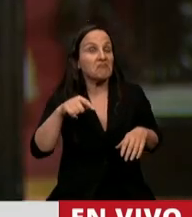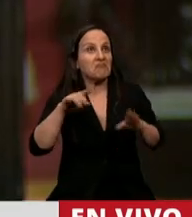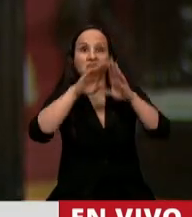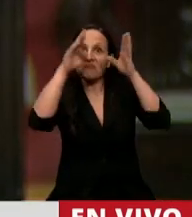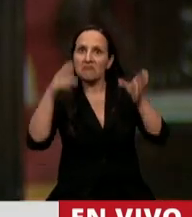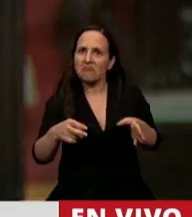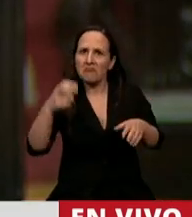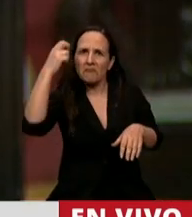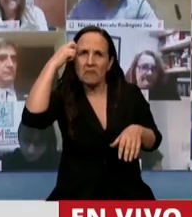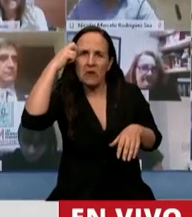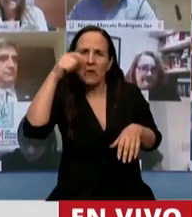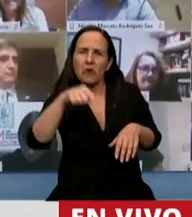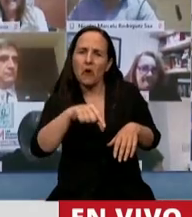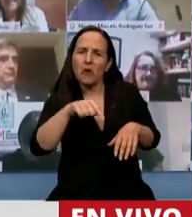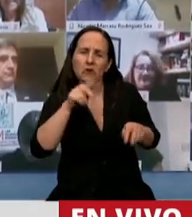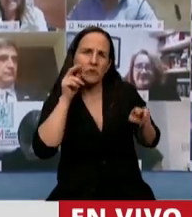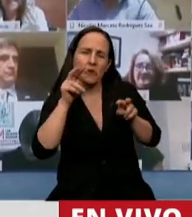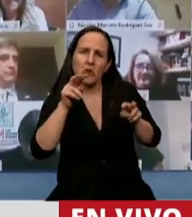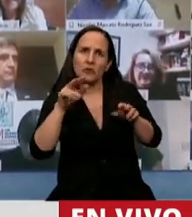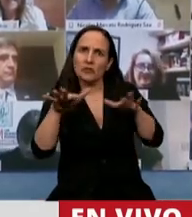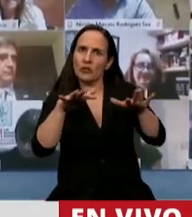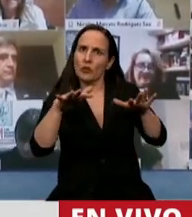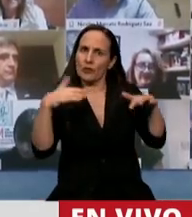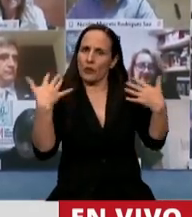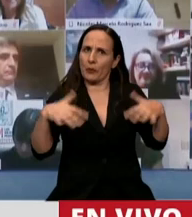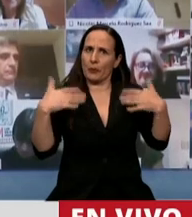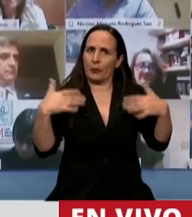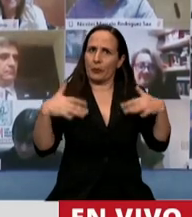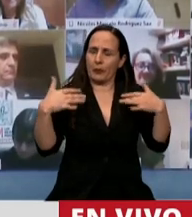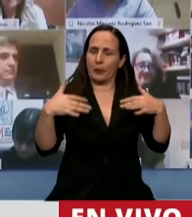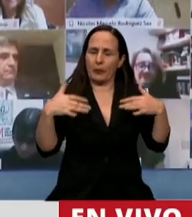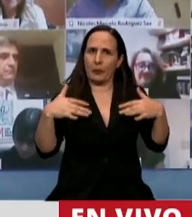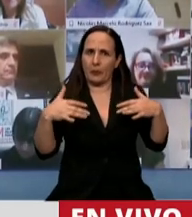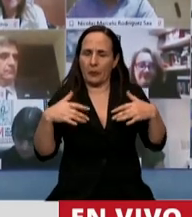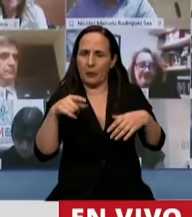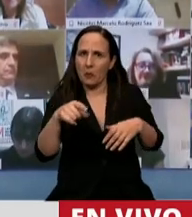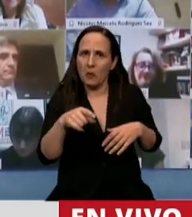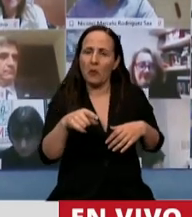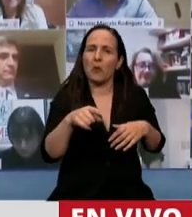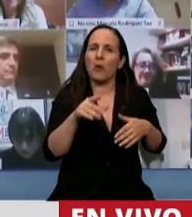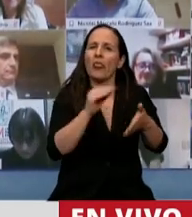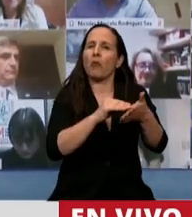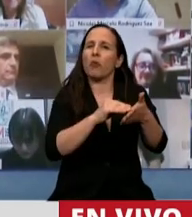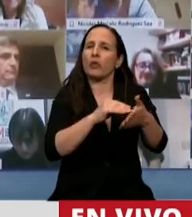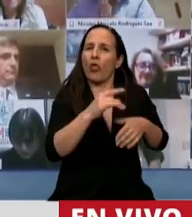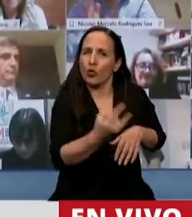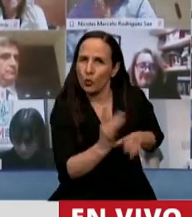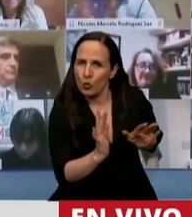que ha visto situaciones controvertidas, ha visto diputruchos.